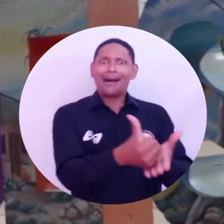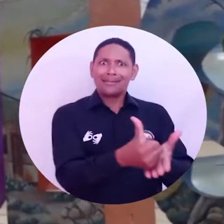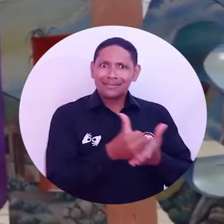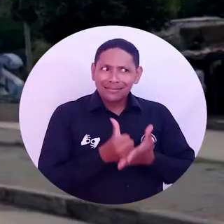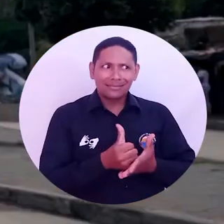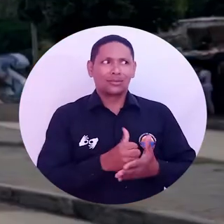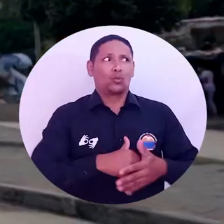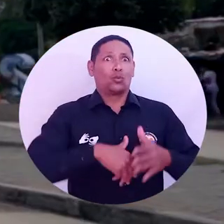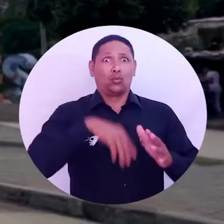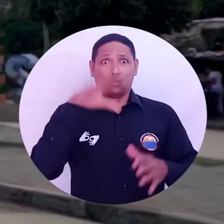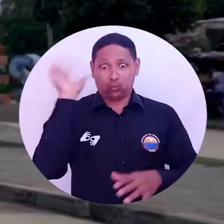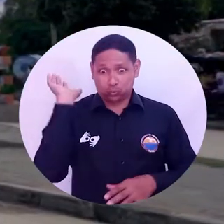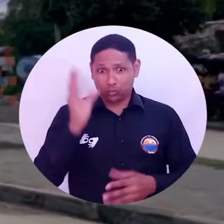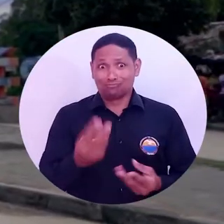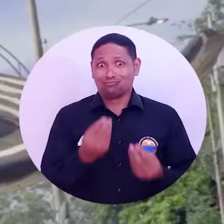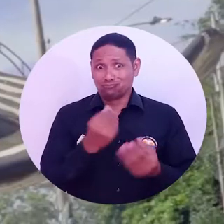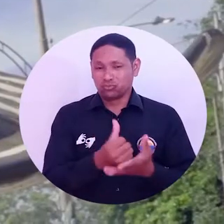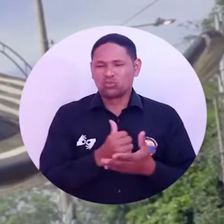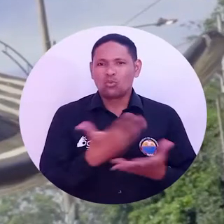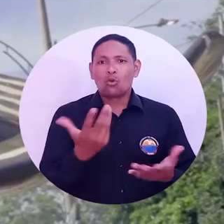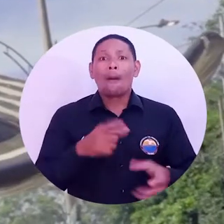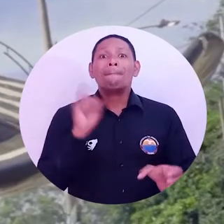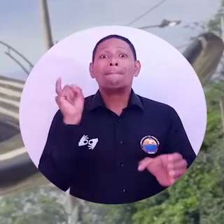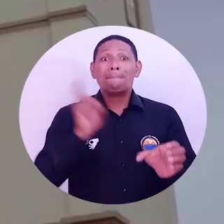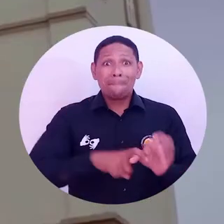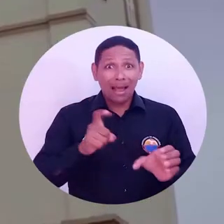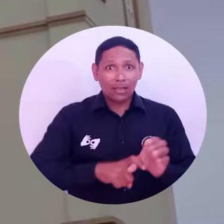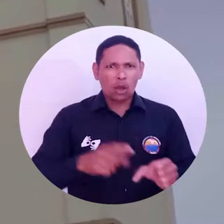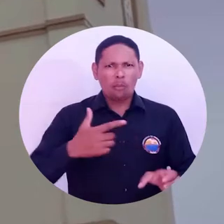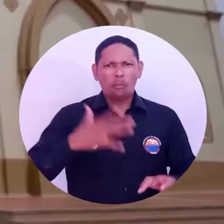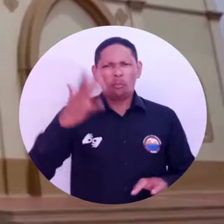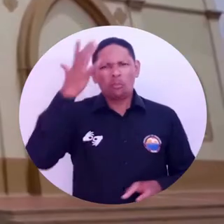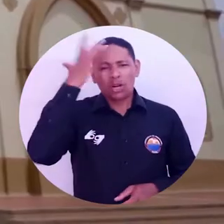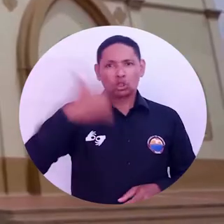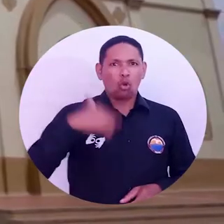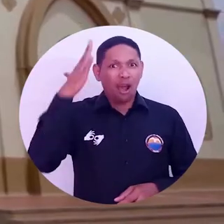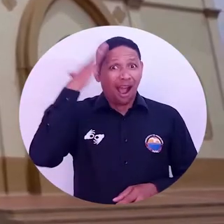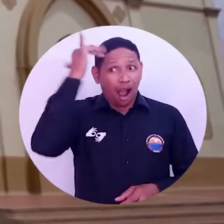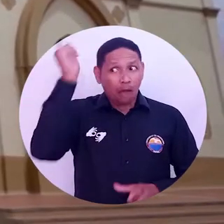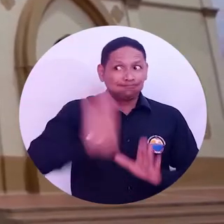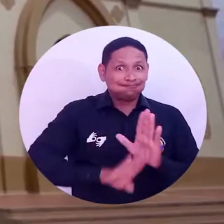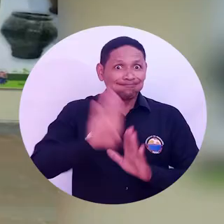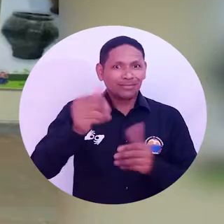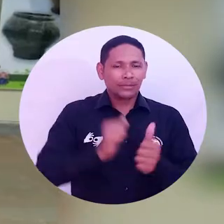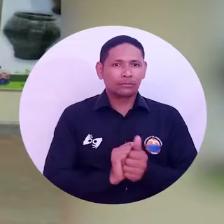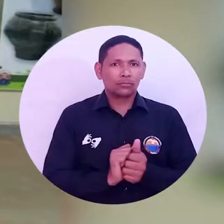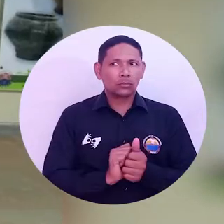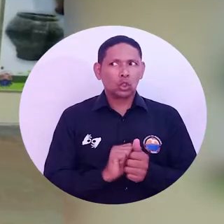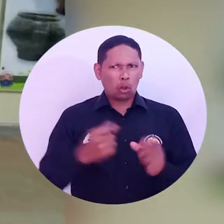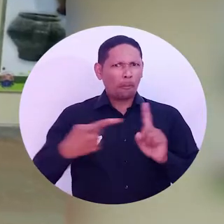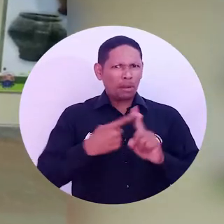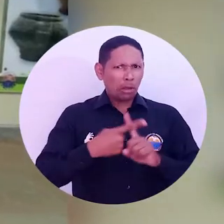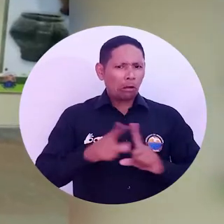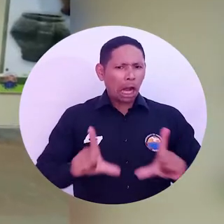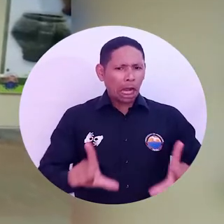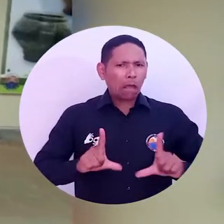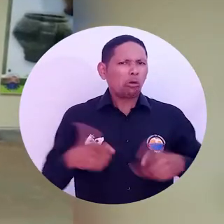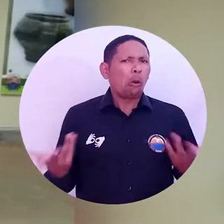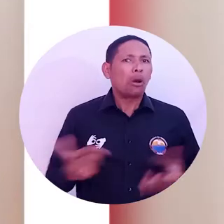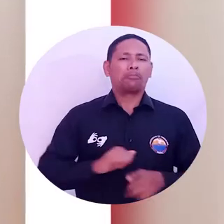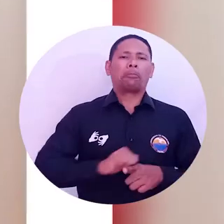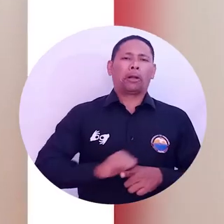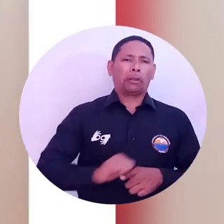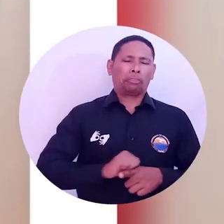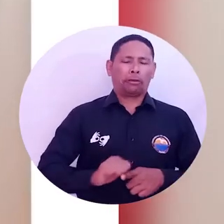también, pues, la universidad me ayudó mucho en la matrícula por mi rendimiento académico. Mi opción de grado, primero, era hacer mis